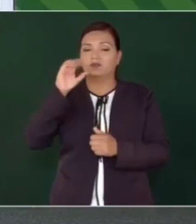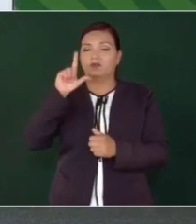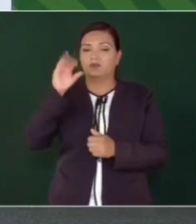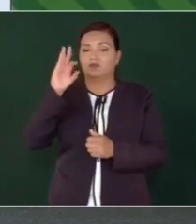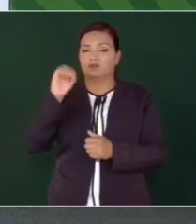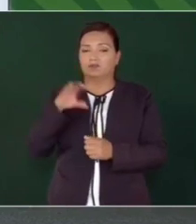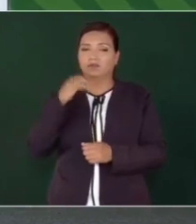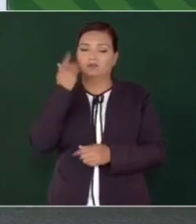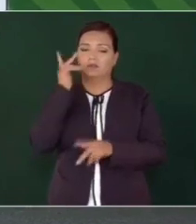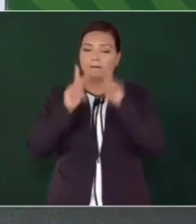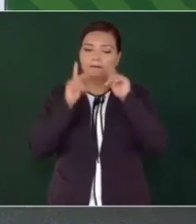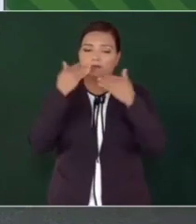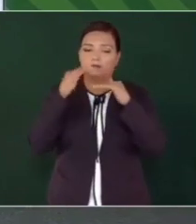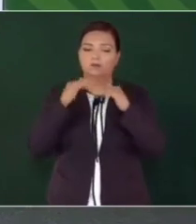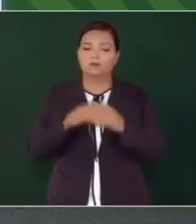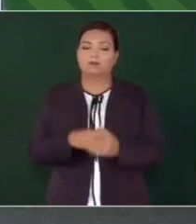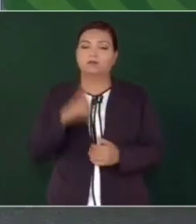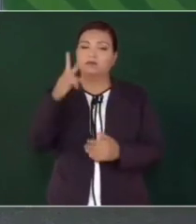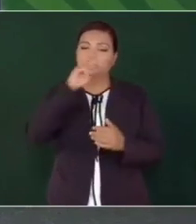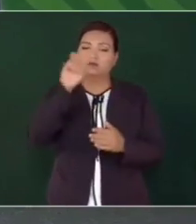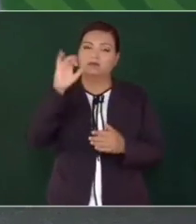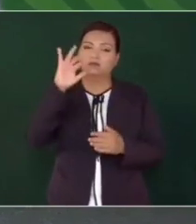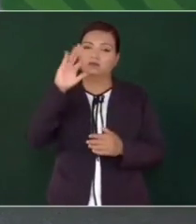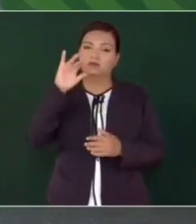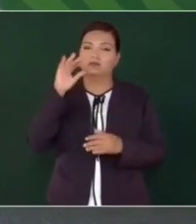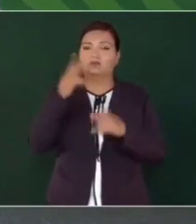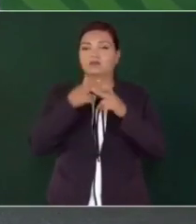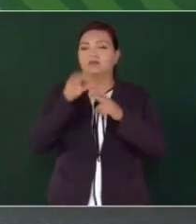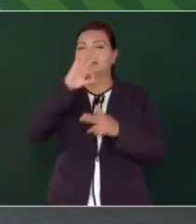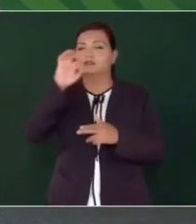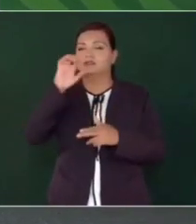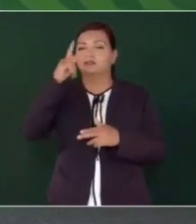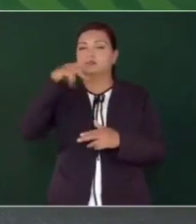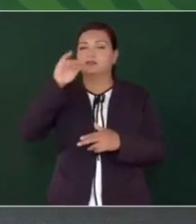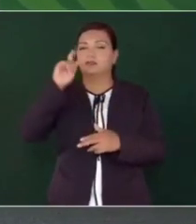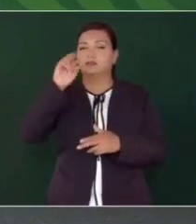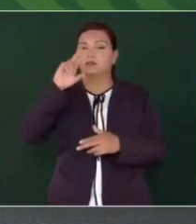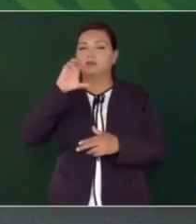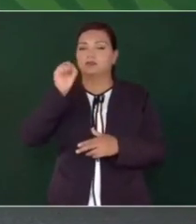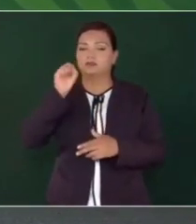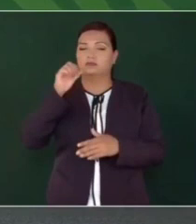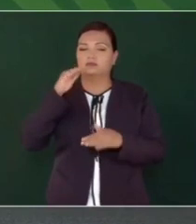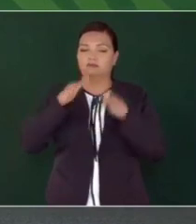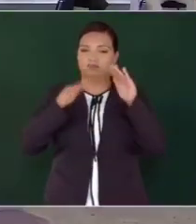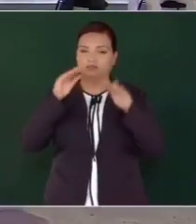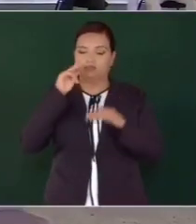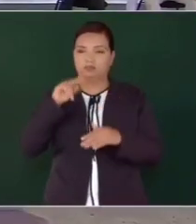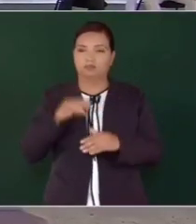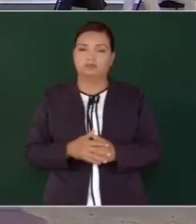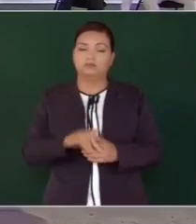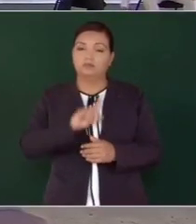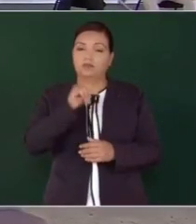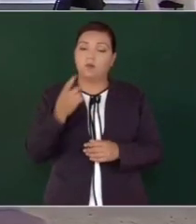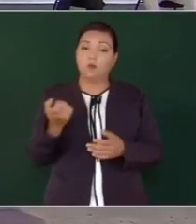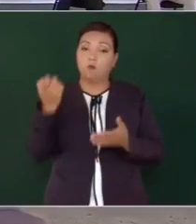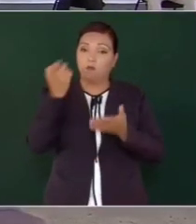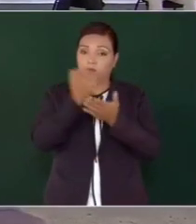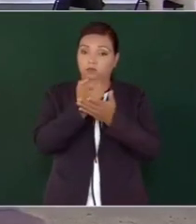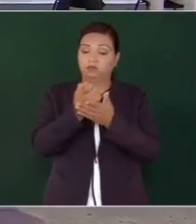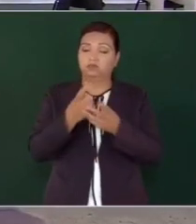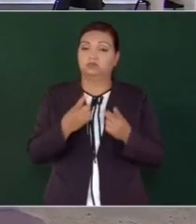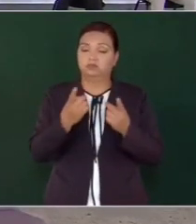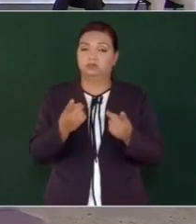nada más de 250, 300 kilómetros y estamos invirtiendo.